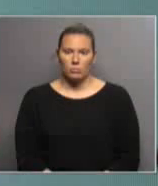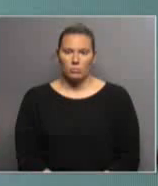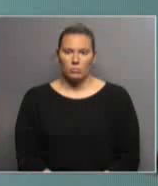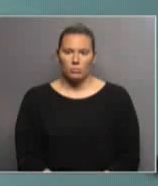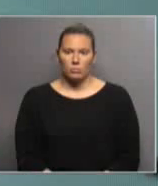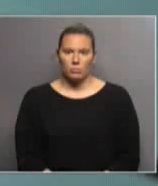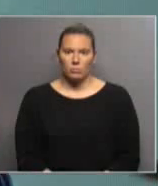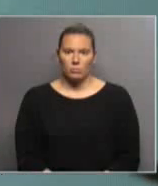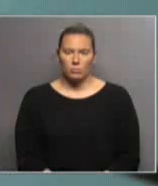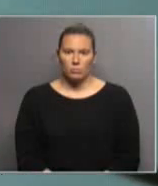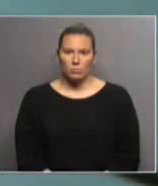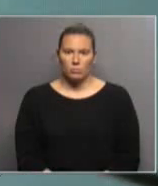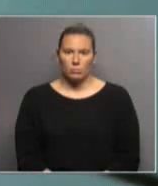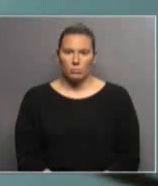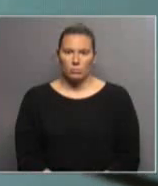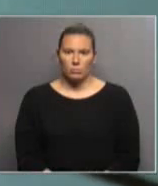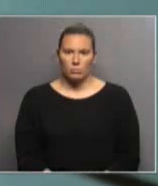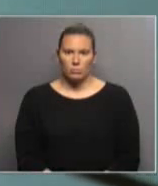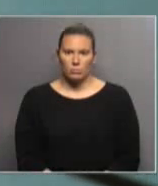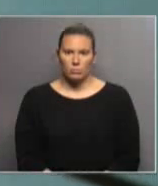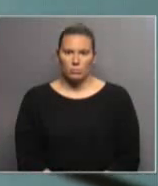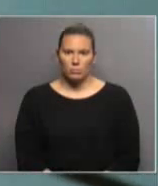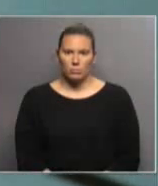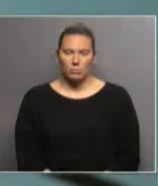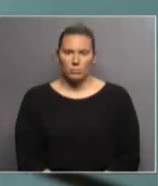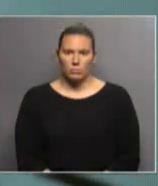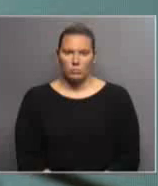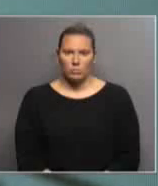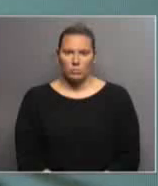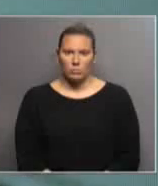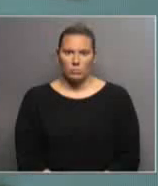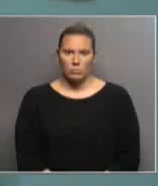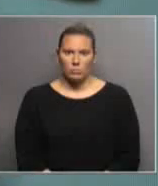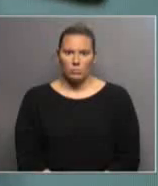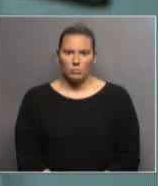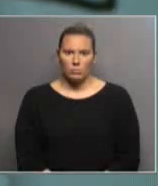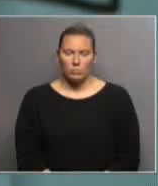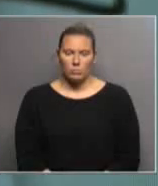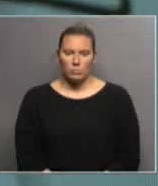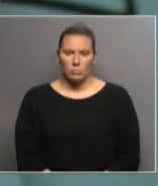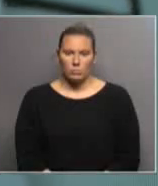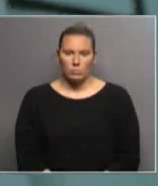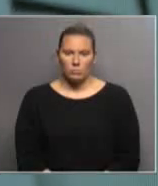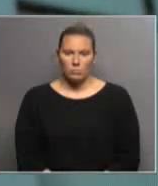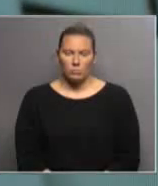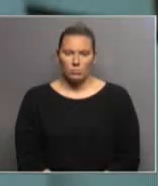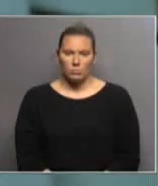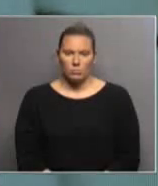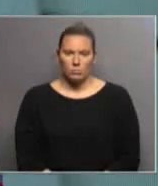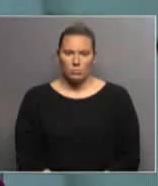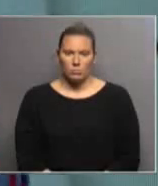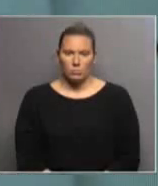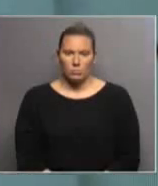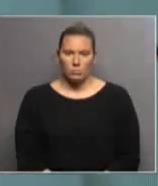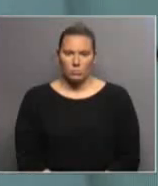evaluación, conocimiento y decisión. Bueno, hace poco tiempo empezaron